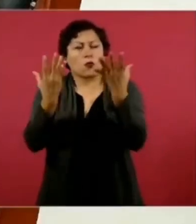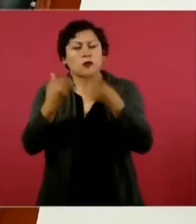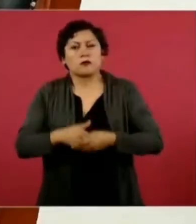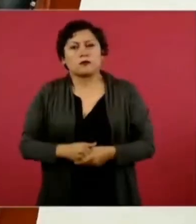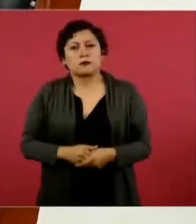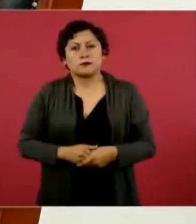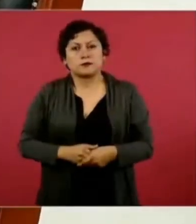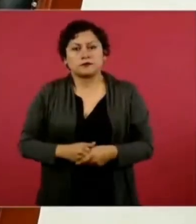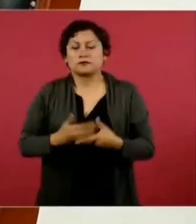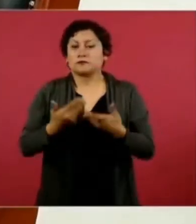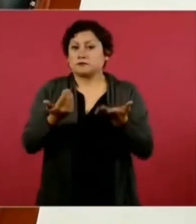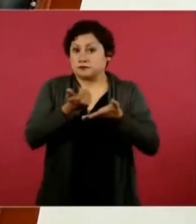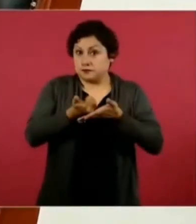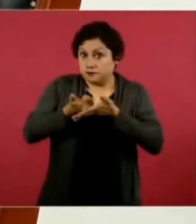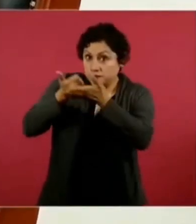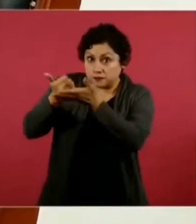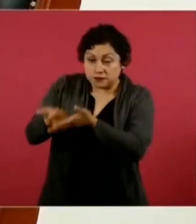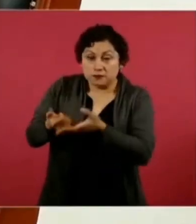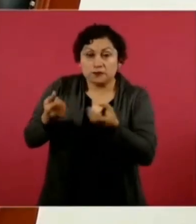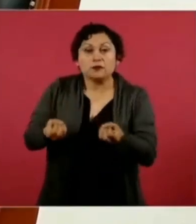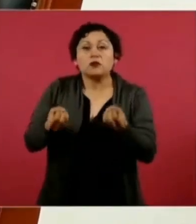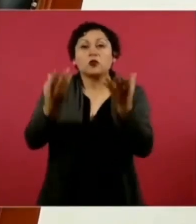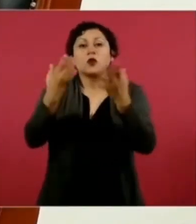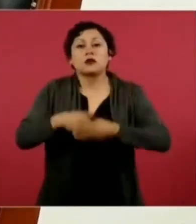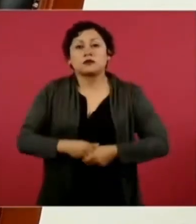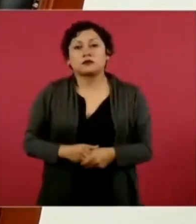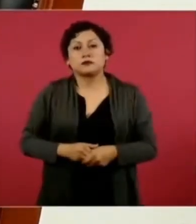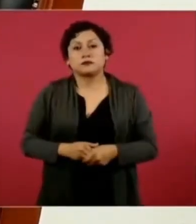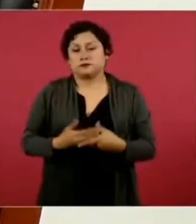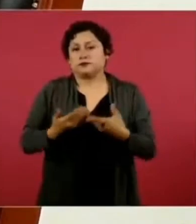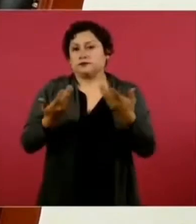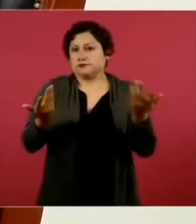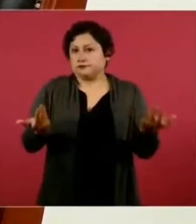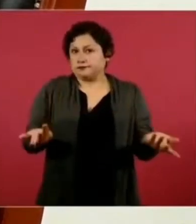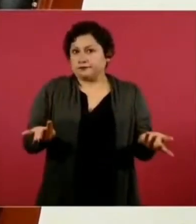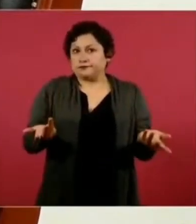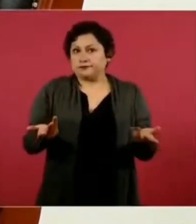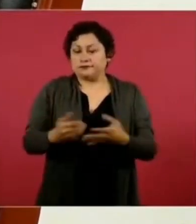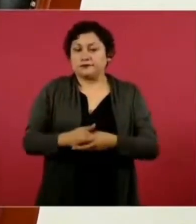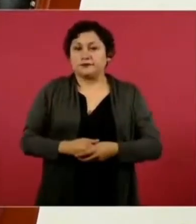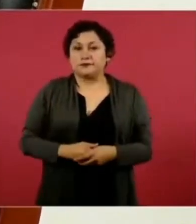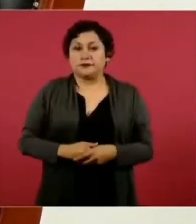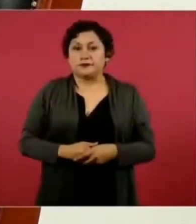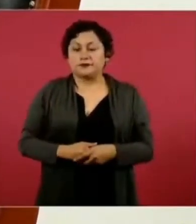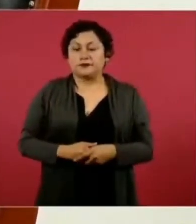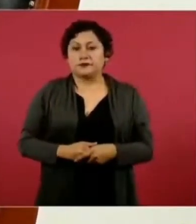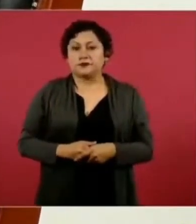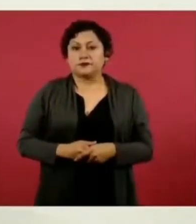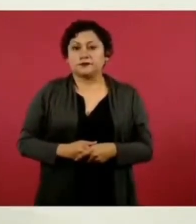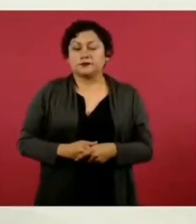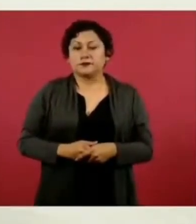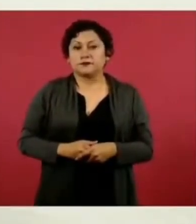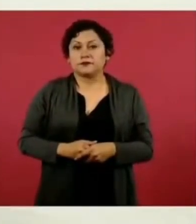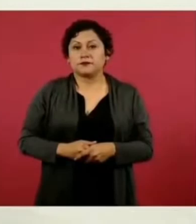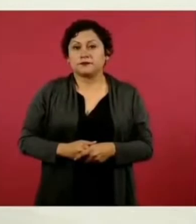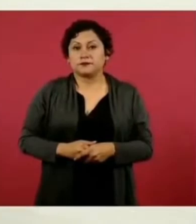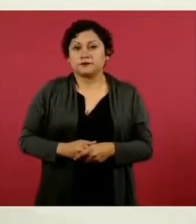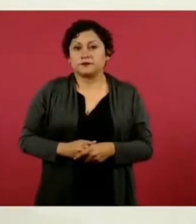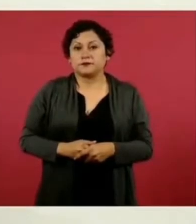cuánto ayudan, qué porcentaje significa lo poco que entregan,